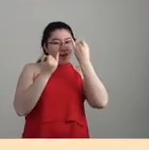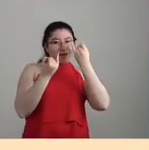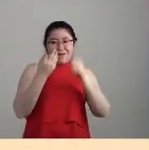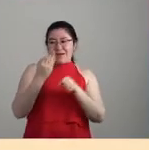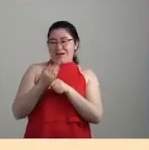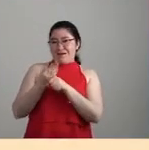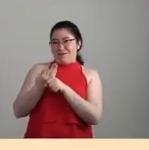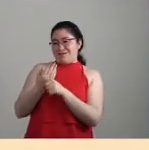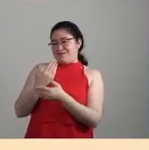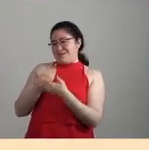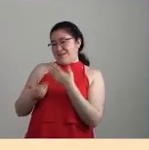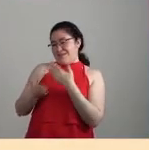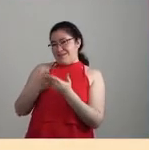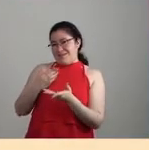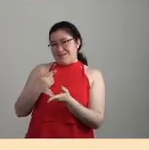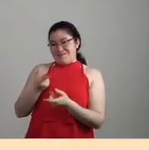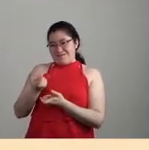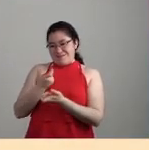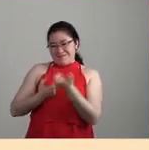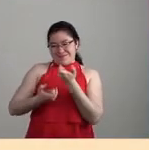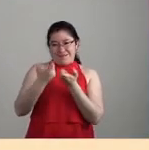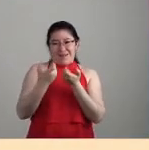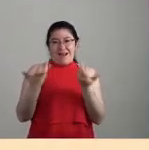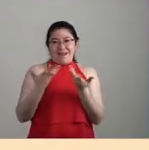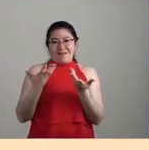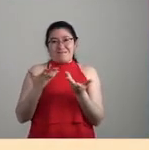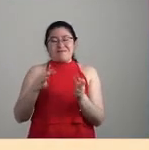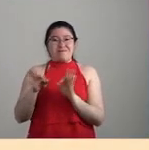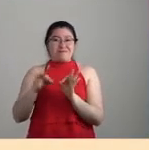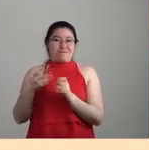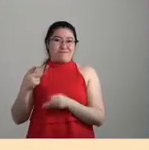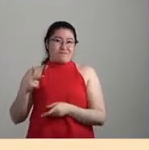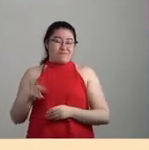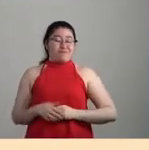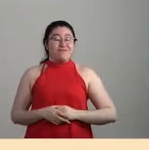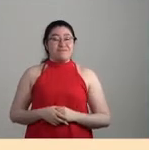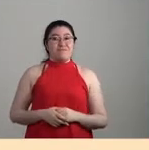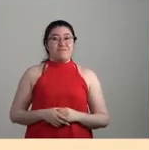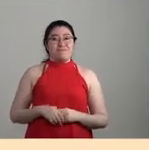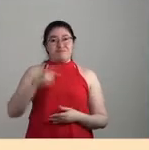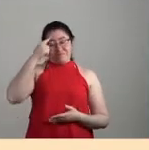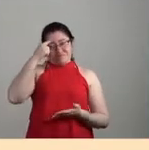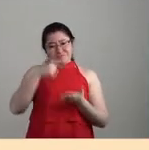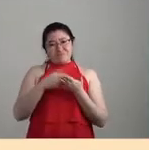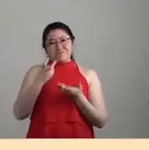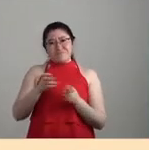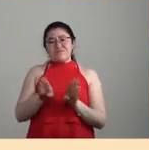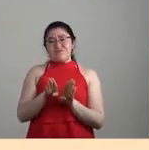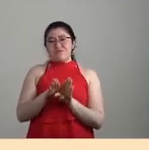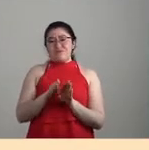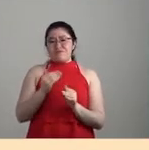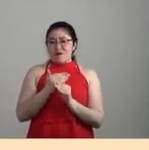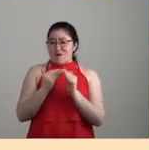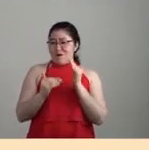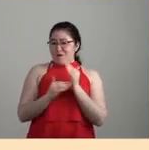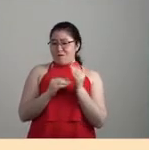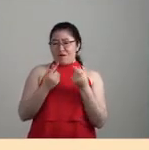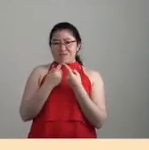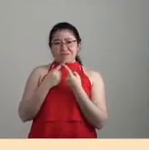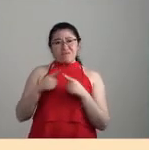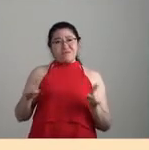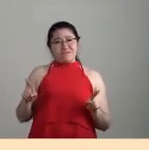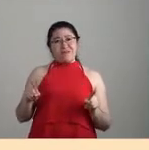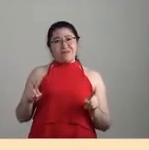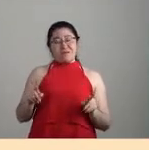venido desplegando y configurando. Entonces, yo diría eso, como otros elementos, ¿no? Que me parecen